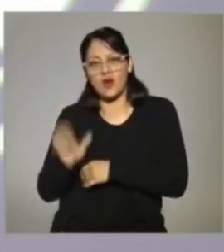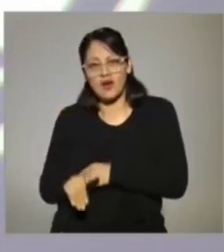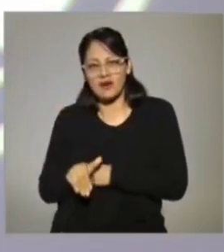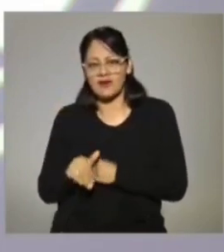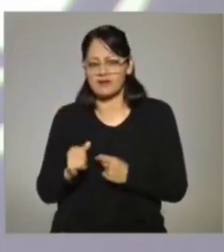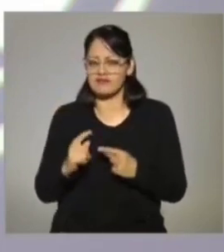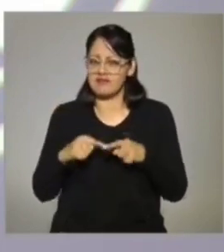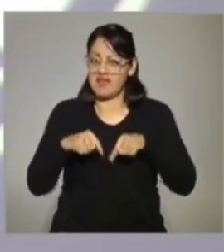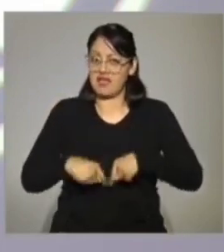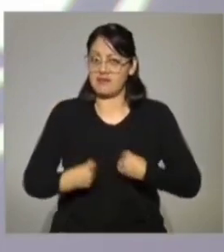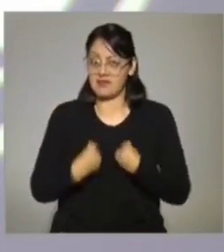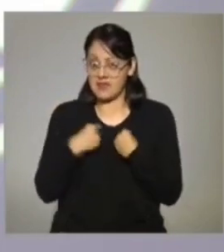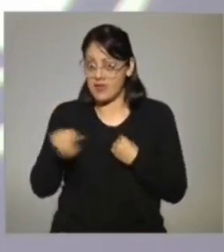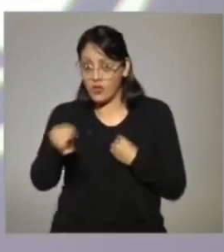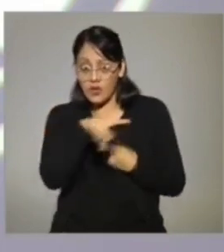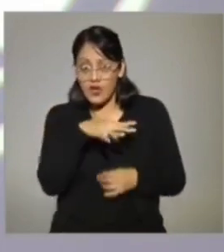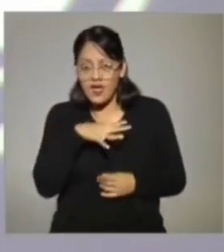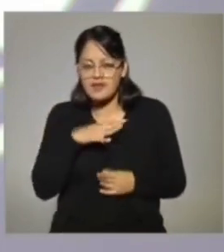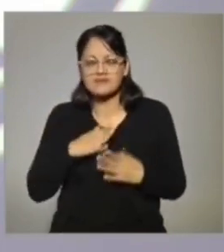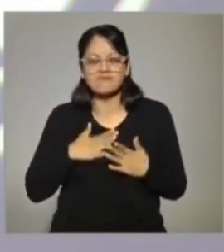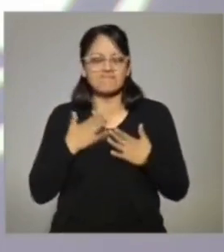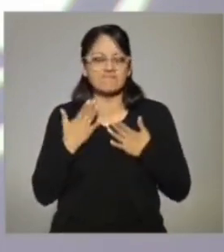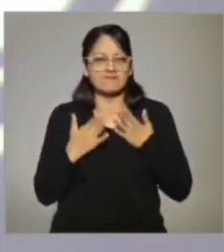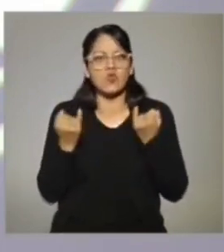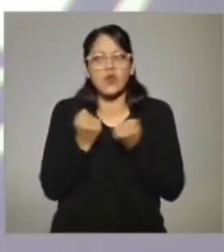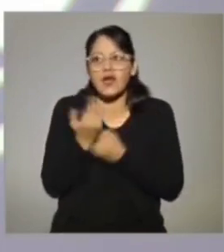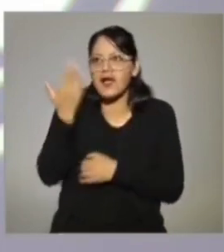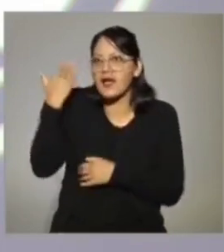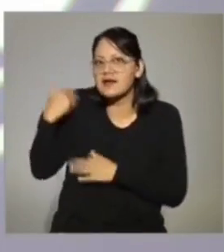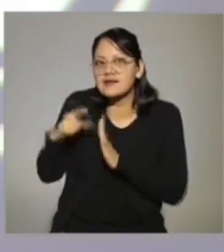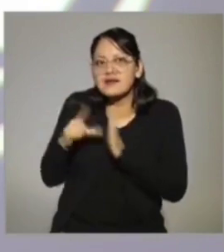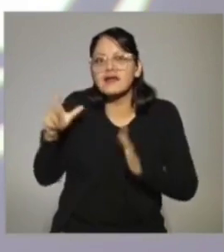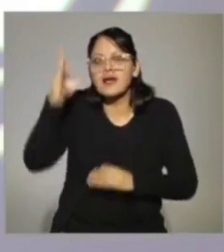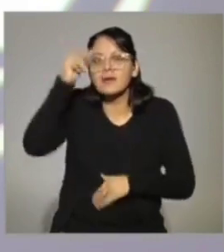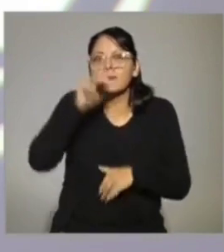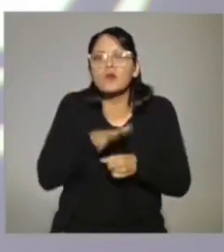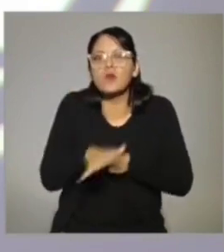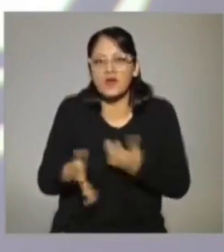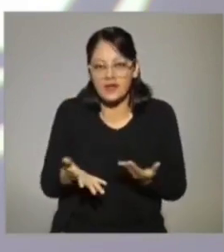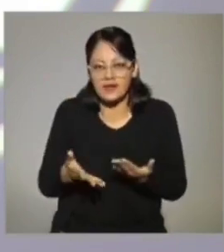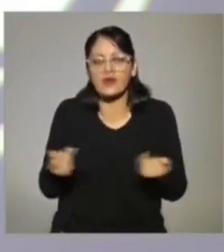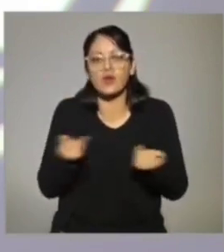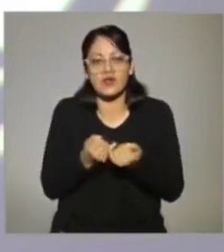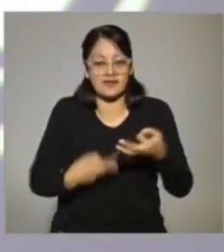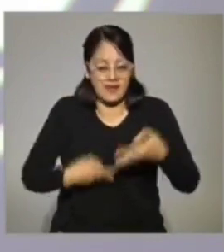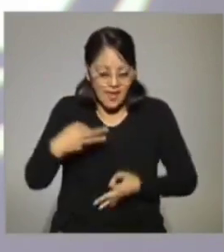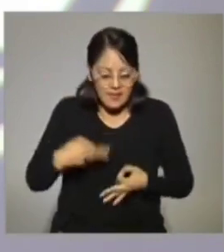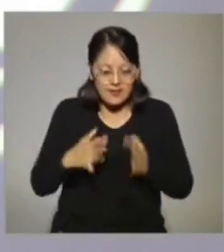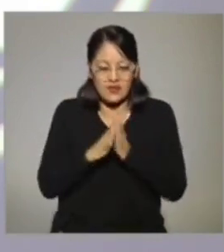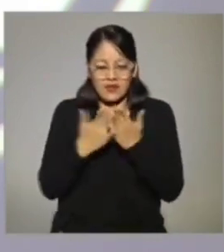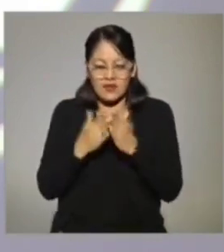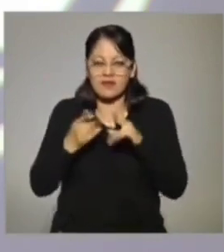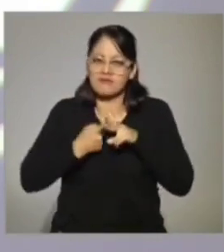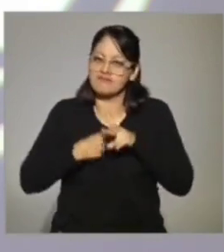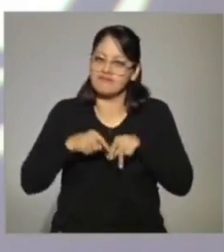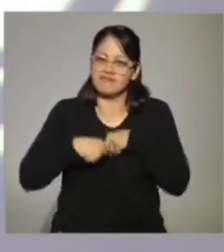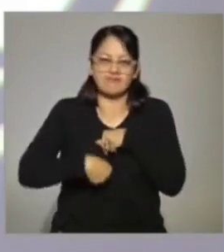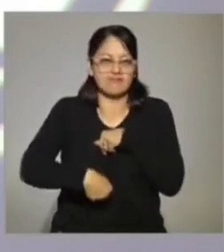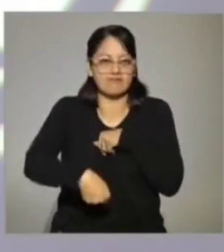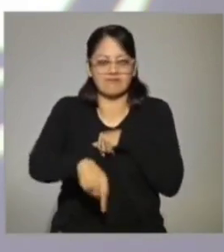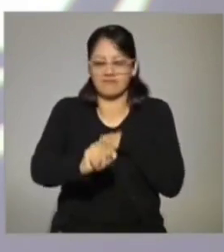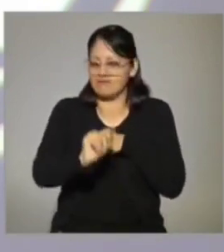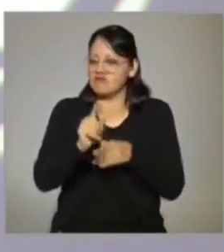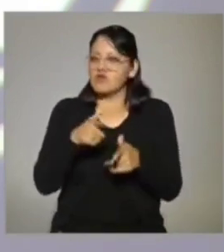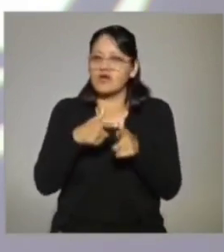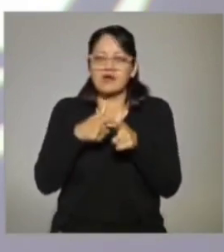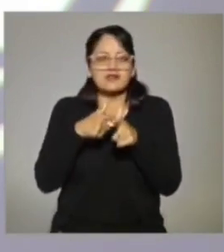tenemos que celebrar que estamos y tenemos que hablar de qué fue lo que nos dejó. Y seguramente no solo el teatro, sino la literatura comenzará, comenzará a